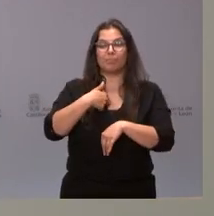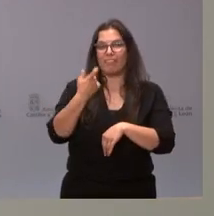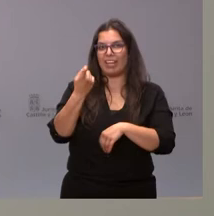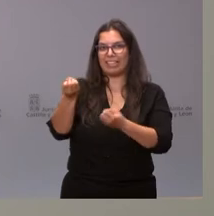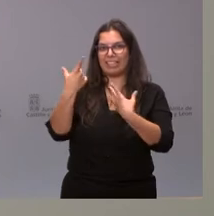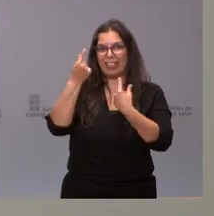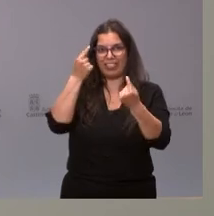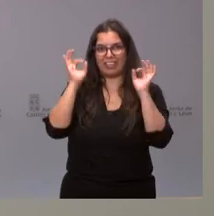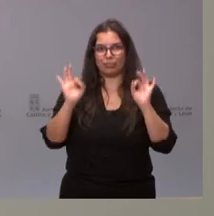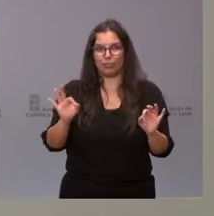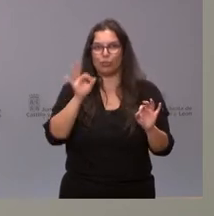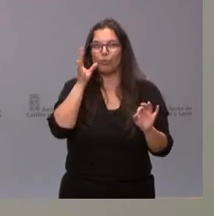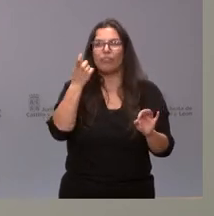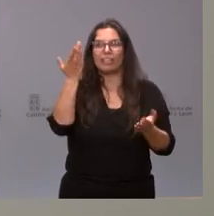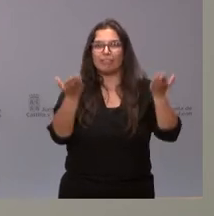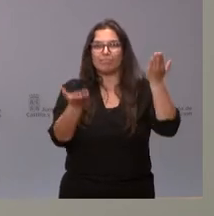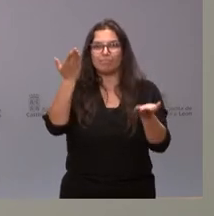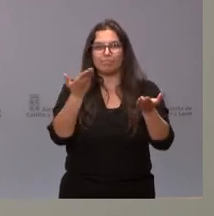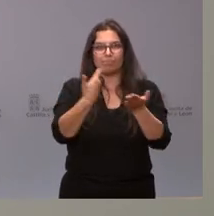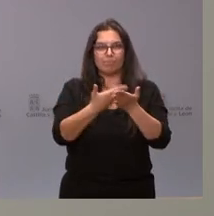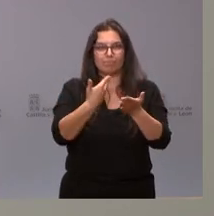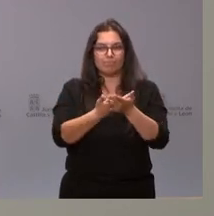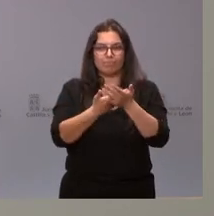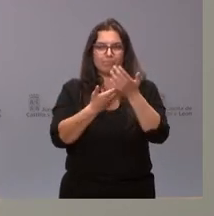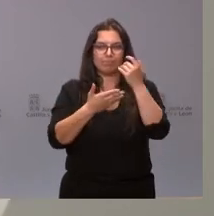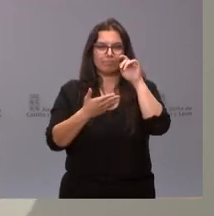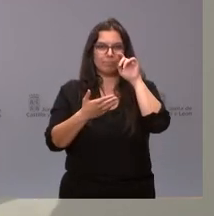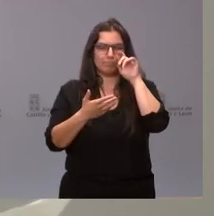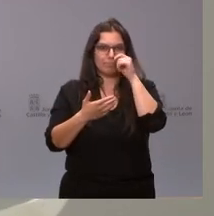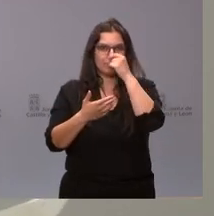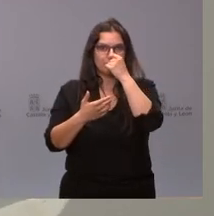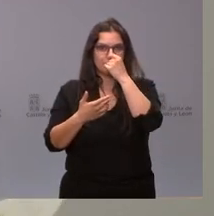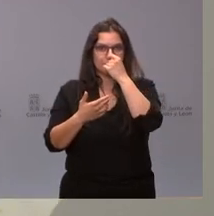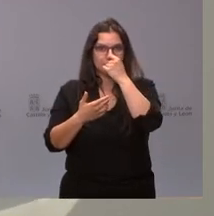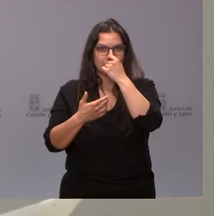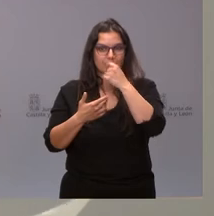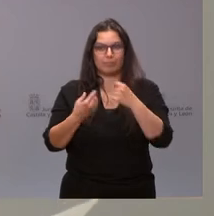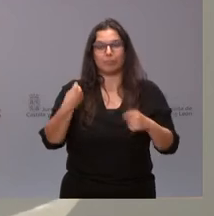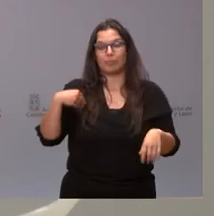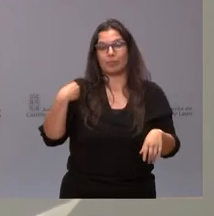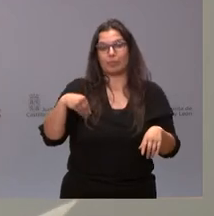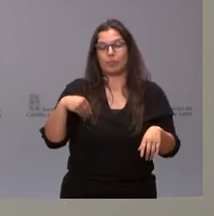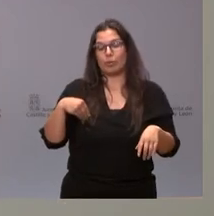este dato, porque estamos contrastando los datos que saben ustedes que se incorporan los mismos a través de la ley de la